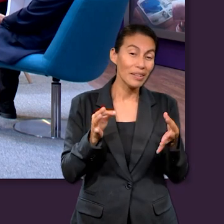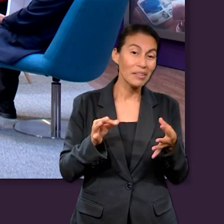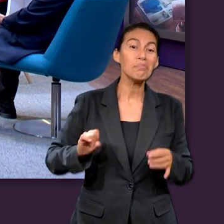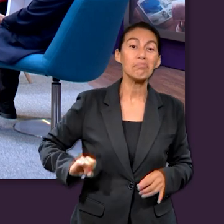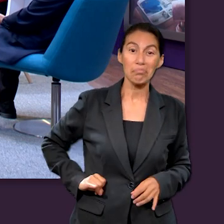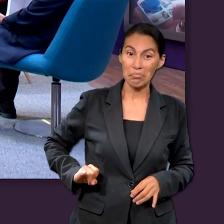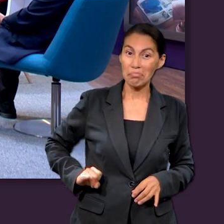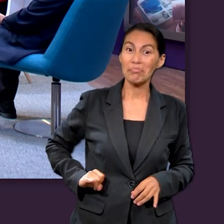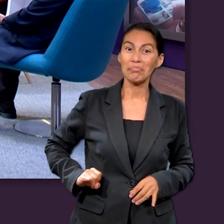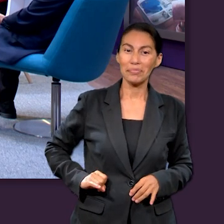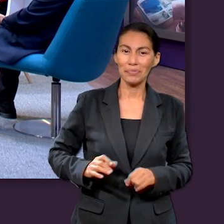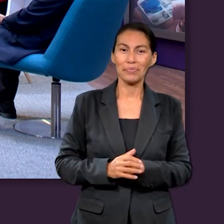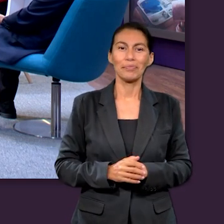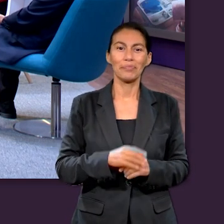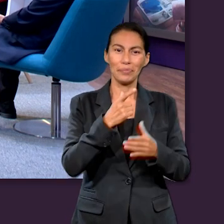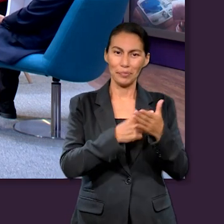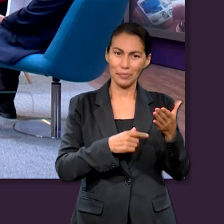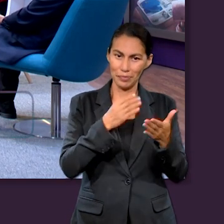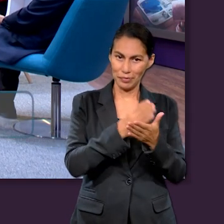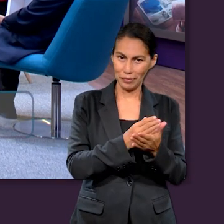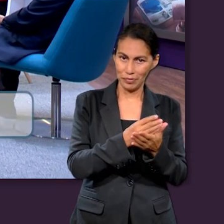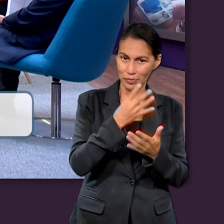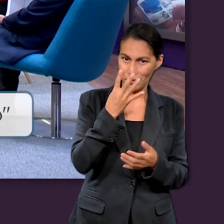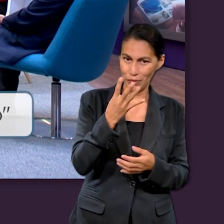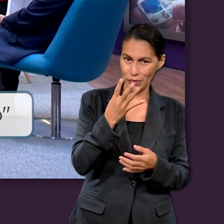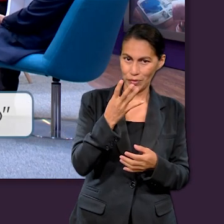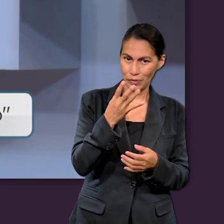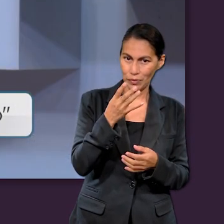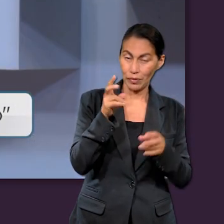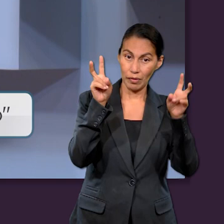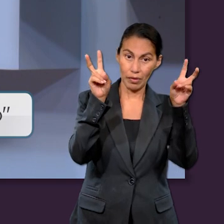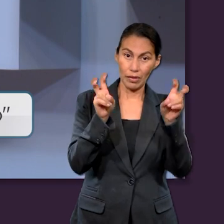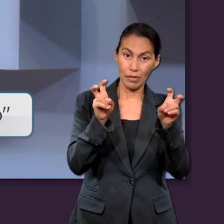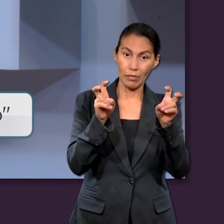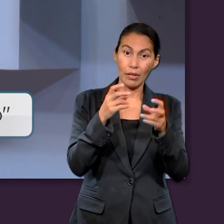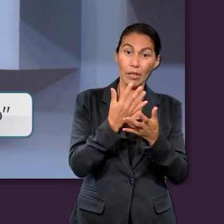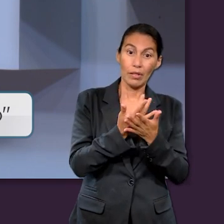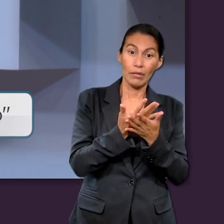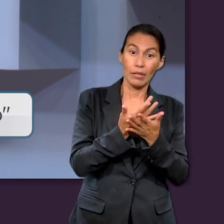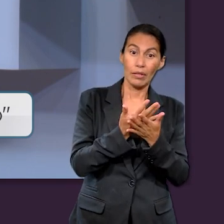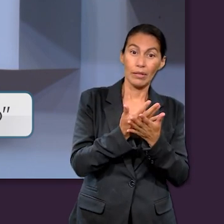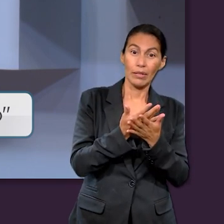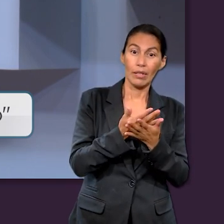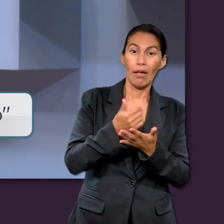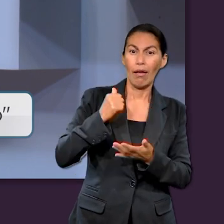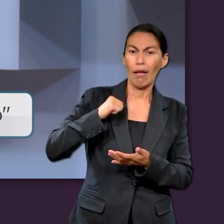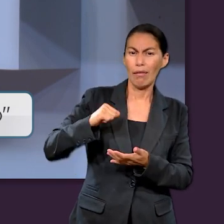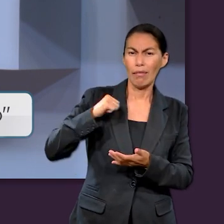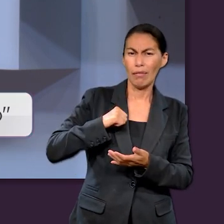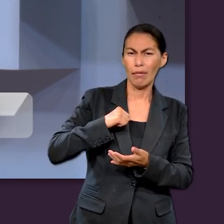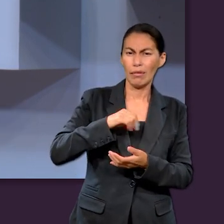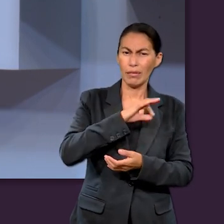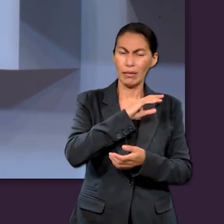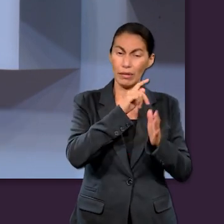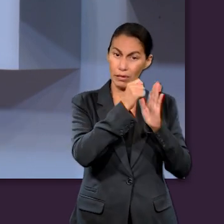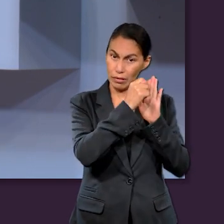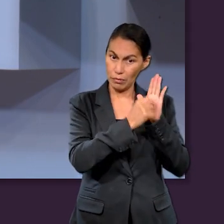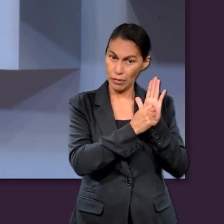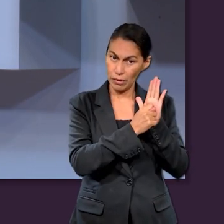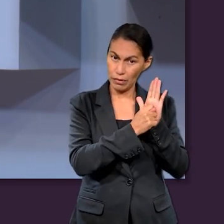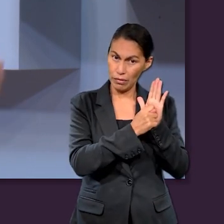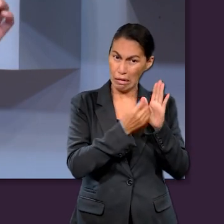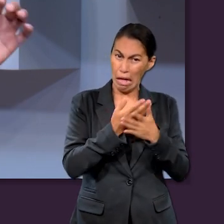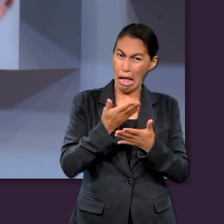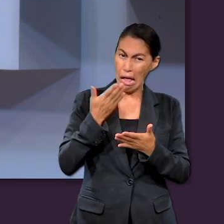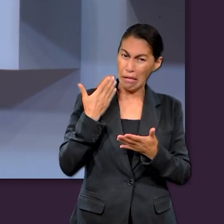lección número cuatro se titula La esperanza en el Antiguo Testamento. Y yo quisiera que empezáramos,